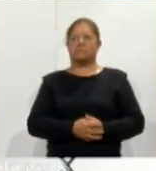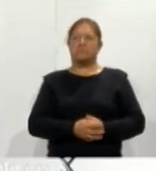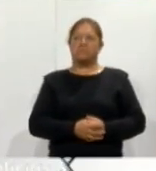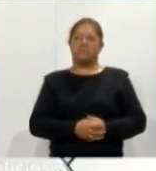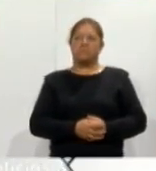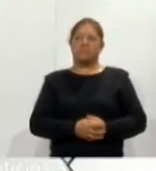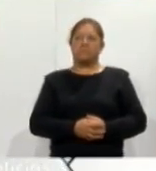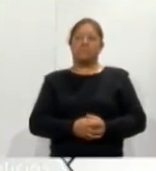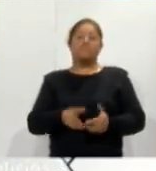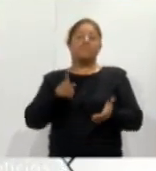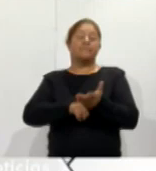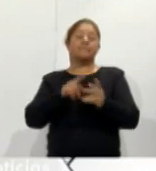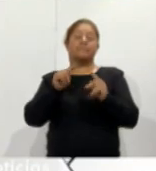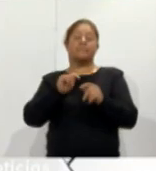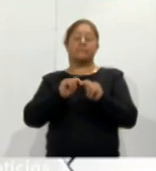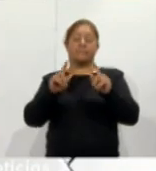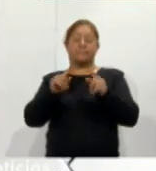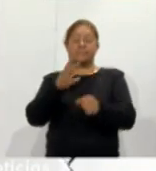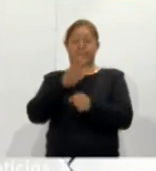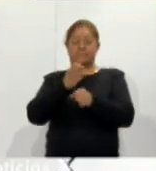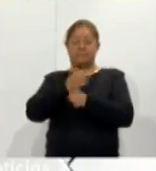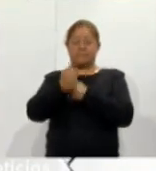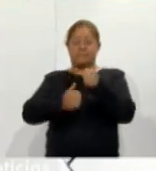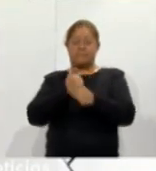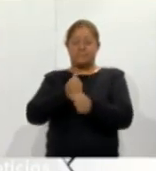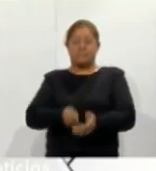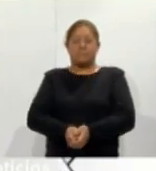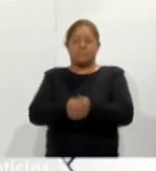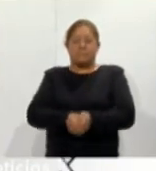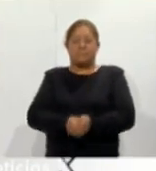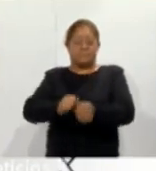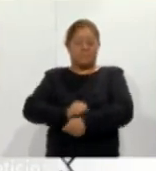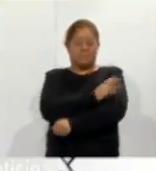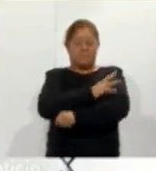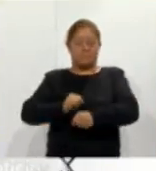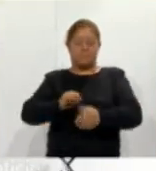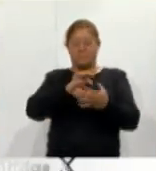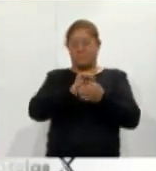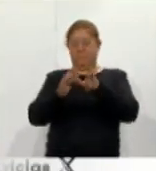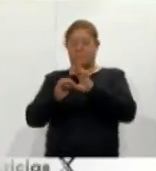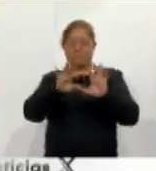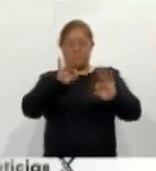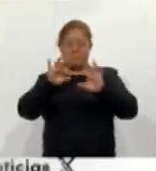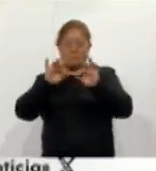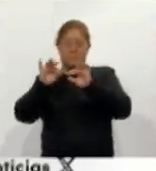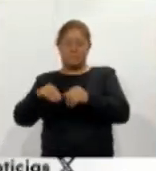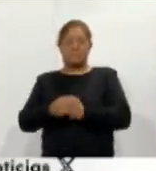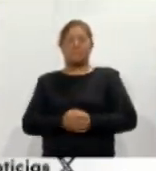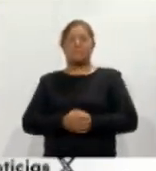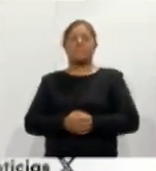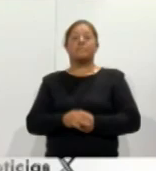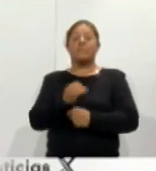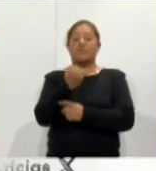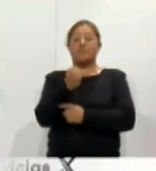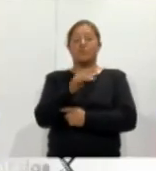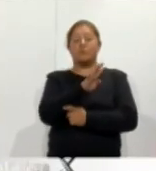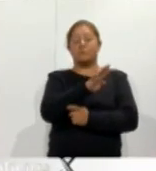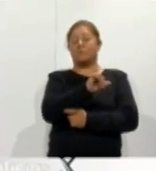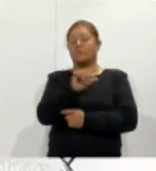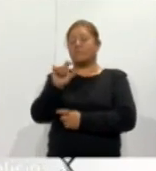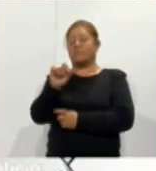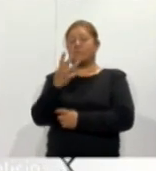albergará Tlaxcala por tercer año consecutivo Clasificatorio Olímpico de Voleibol de Playa se realizará del 19 al 24 de junio